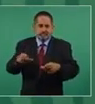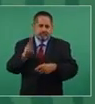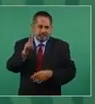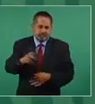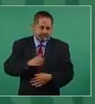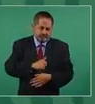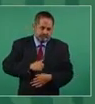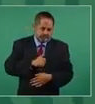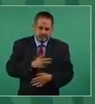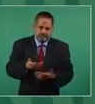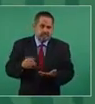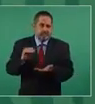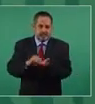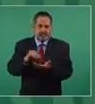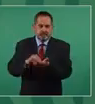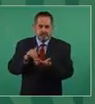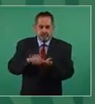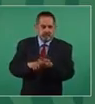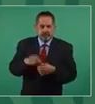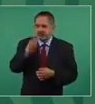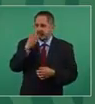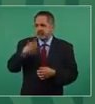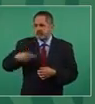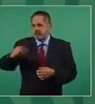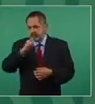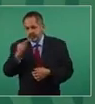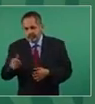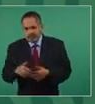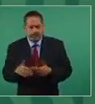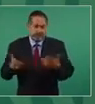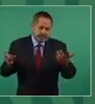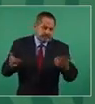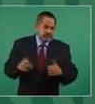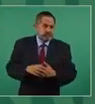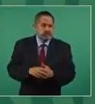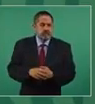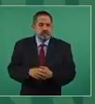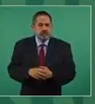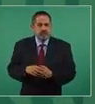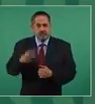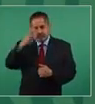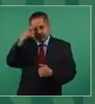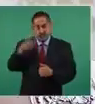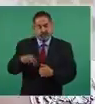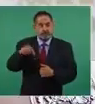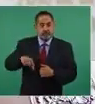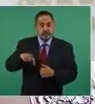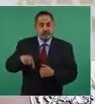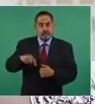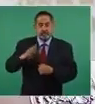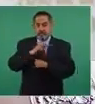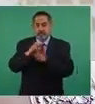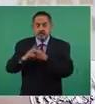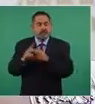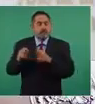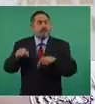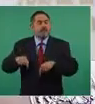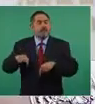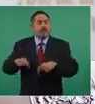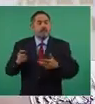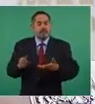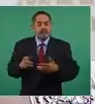desgraciadamente todavía hay niños que no van a la escuela? Bueno, porque México es un país con